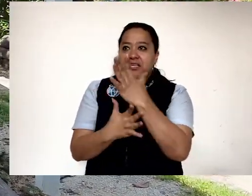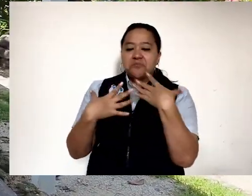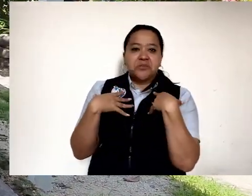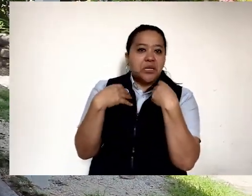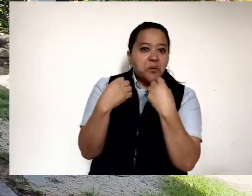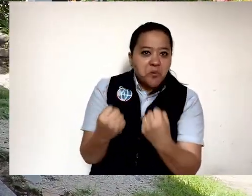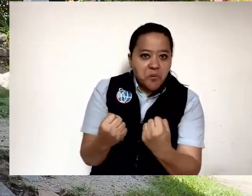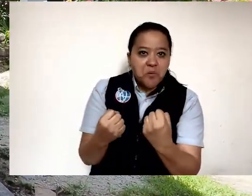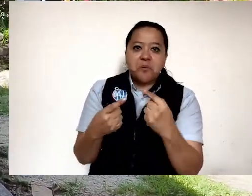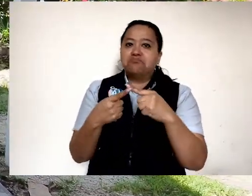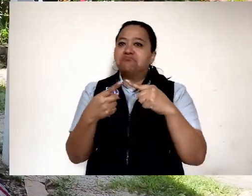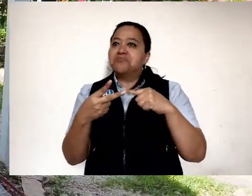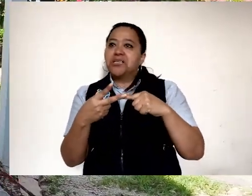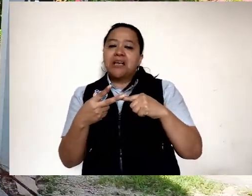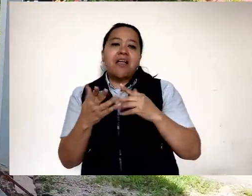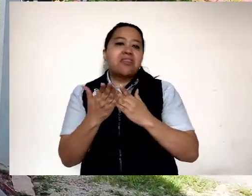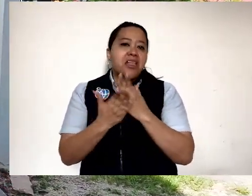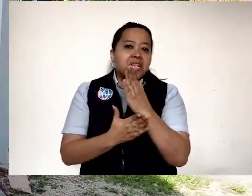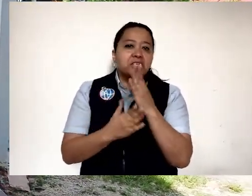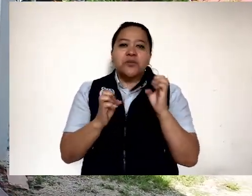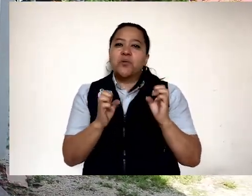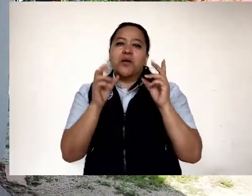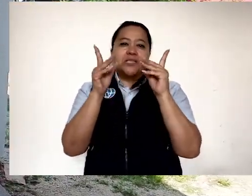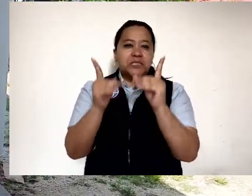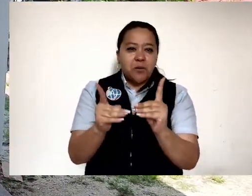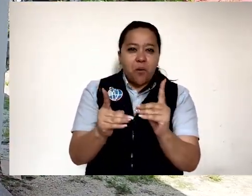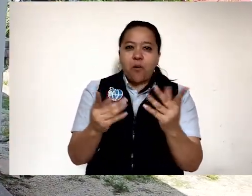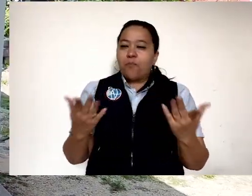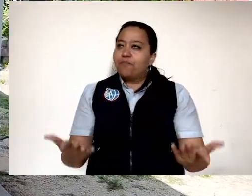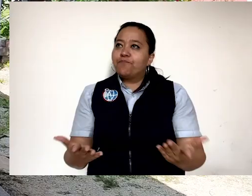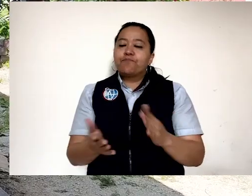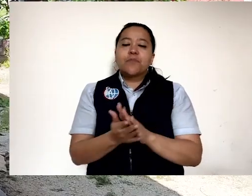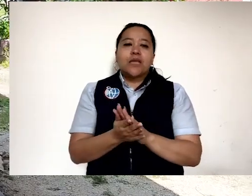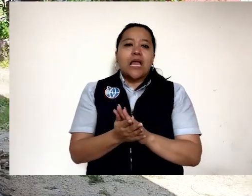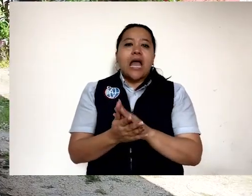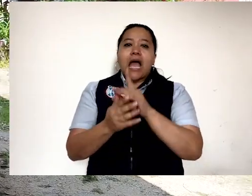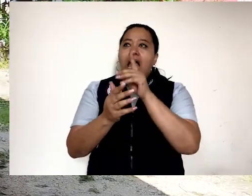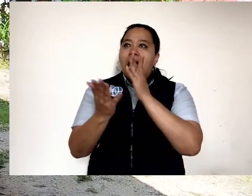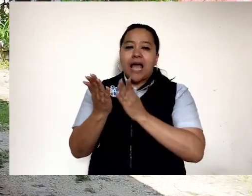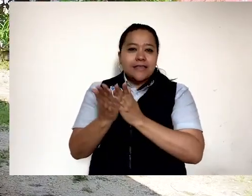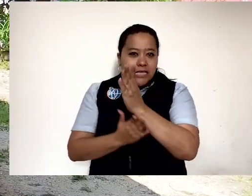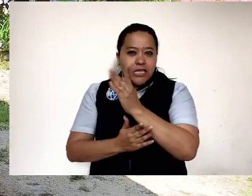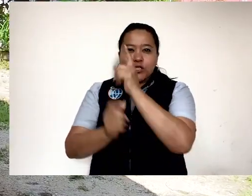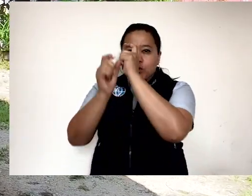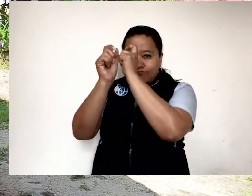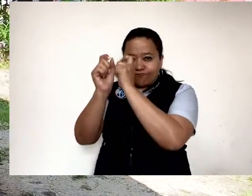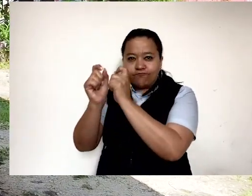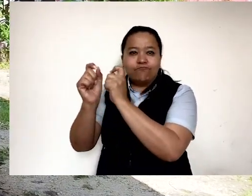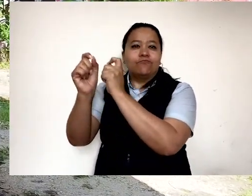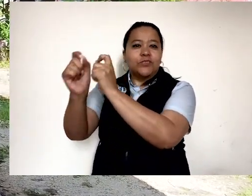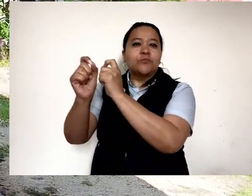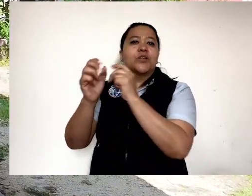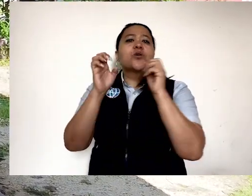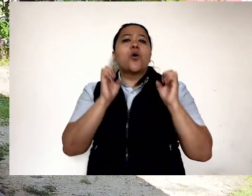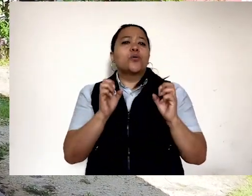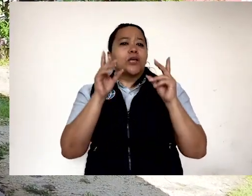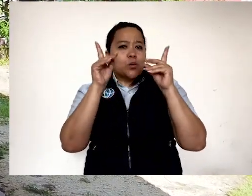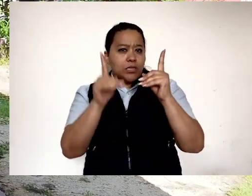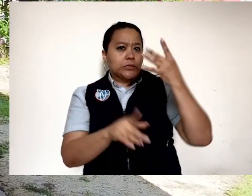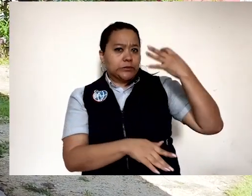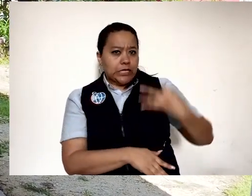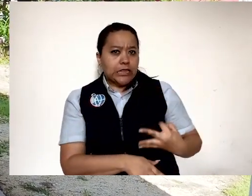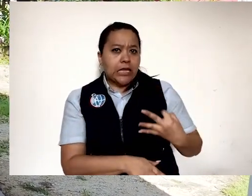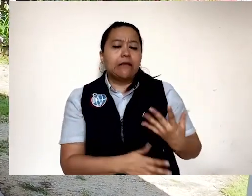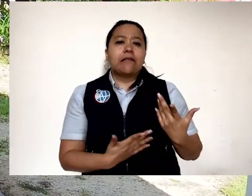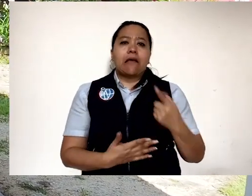la educación, a un respeto de una vida digna, muy importante también, al